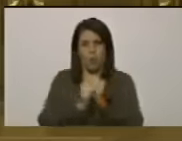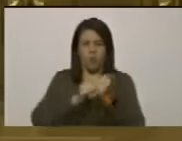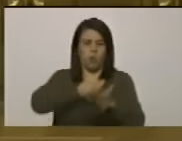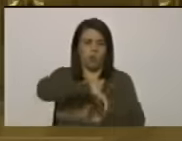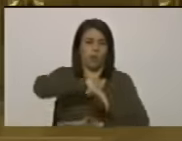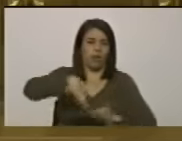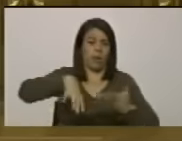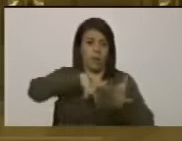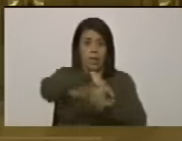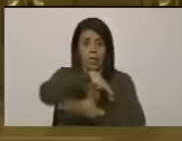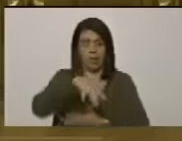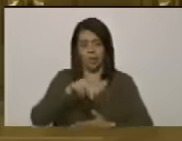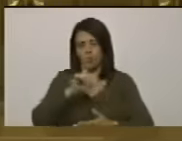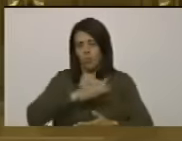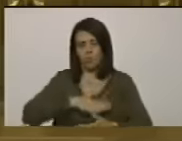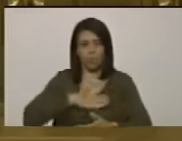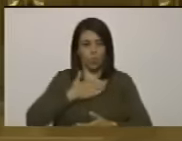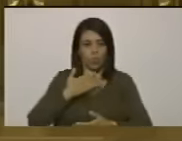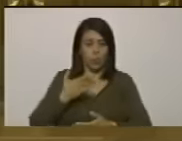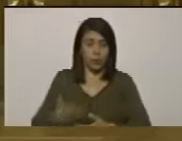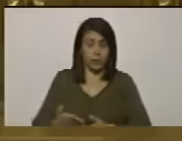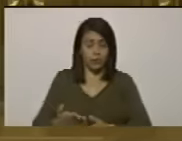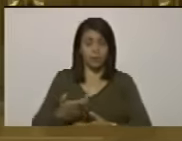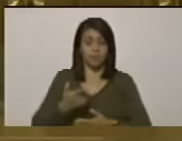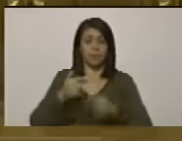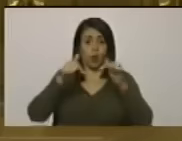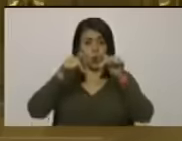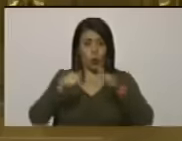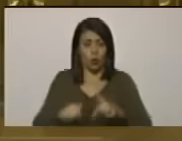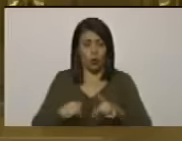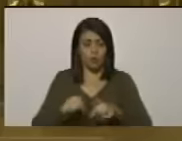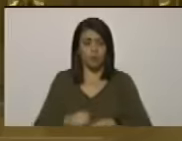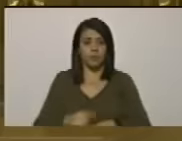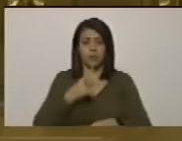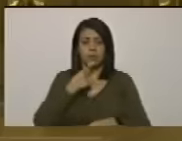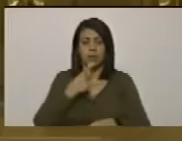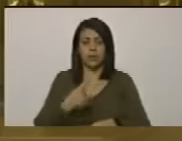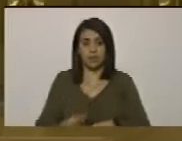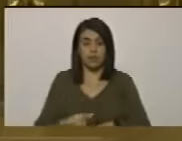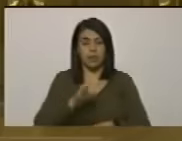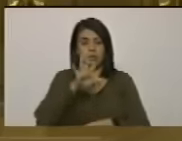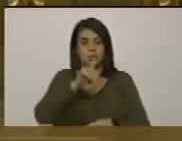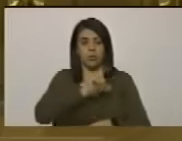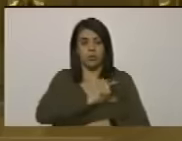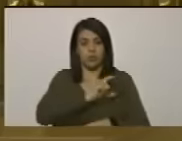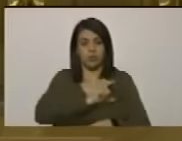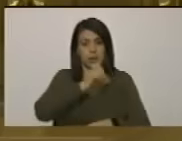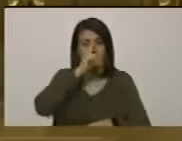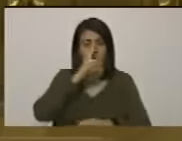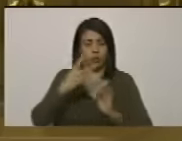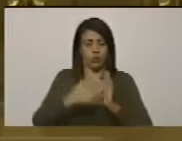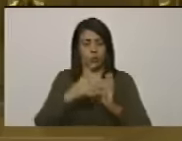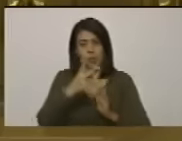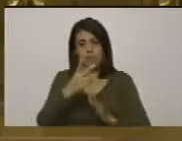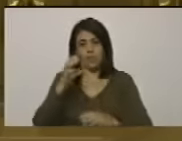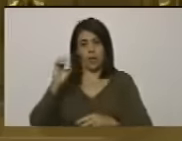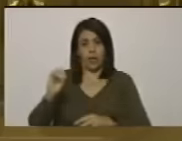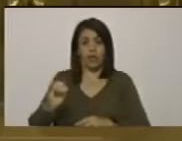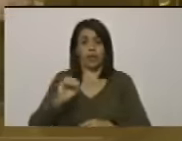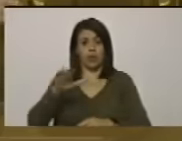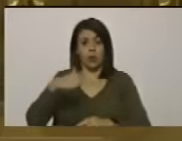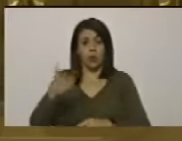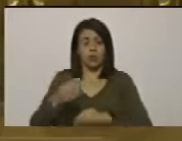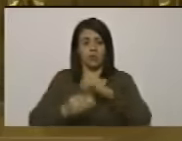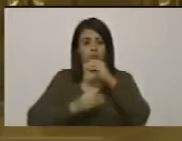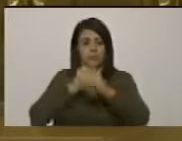provocaciones y con más violencia. Por eso nosotros hoy le decimos que el 5 de enero del año 2020, cuando